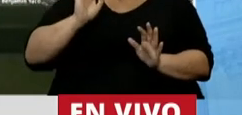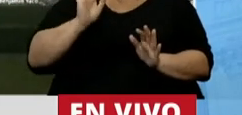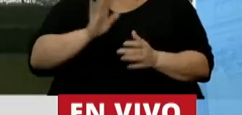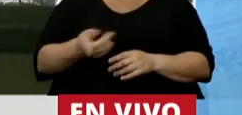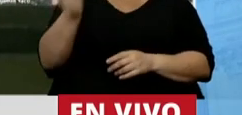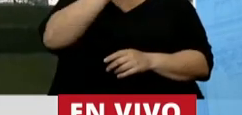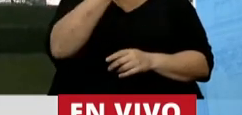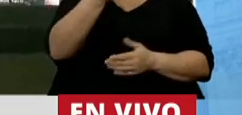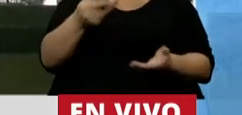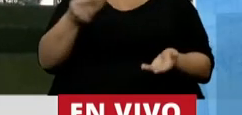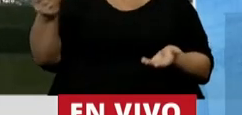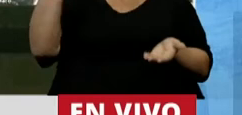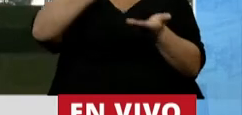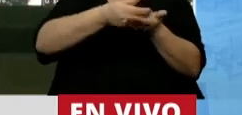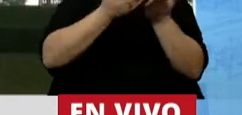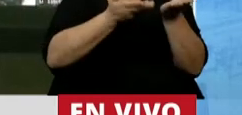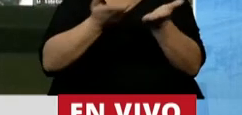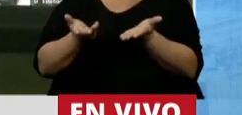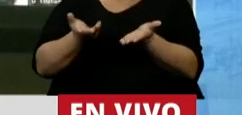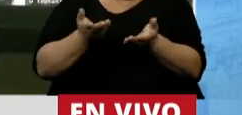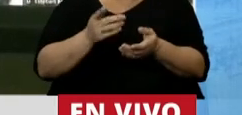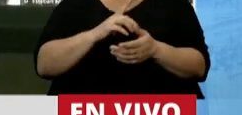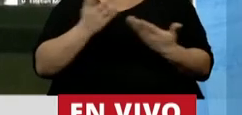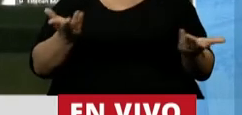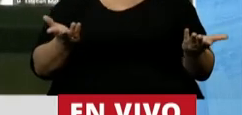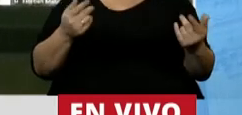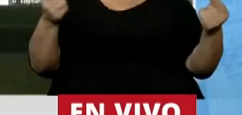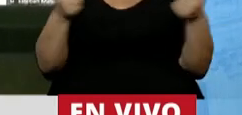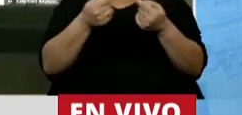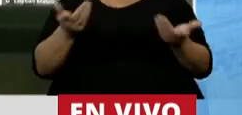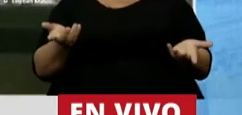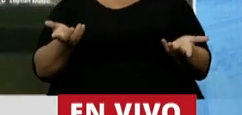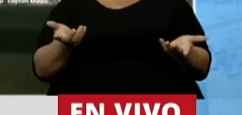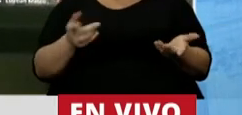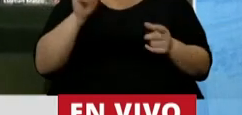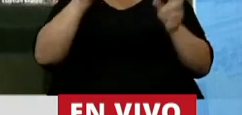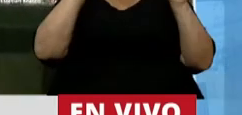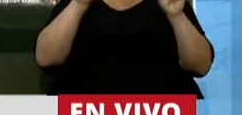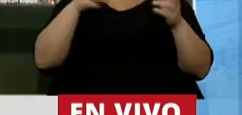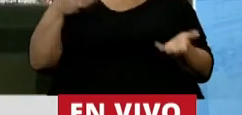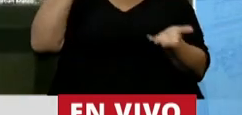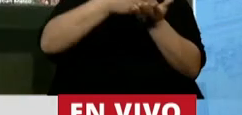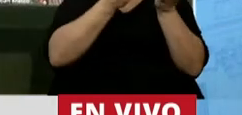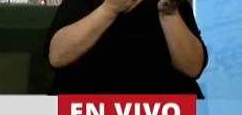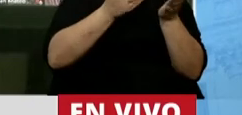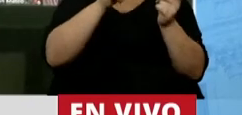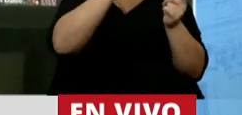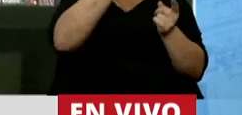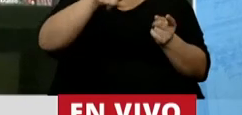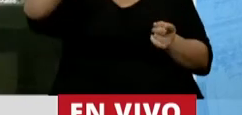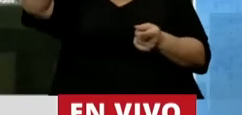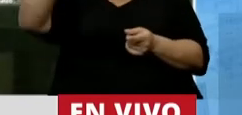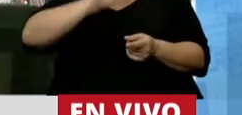y otro pide aportes solidarios. No es al menos un contrasentido, o el tema es aporte solidario con la de otros.